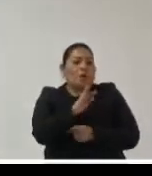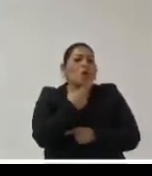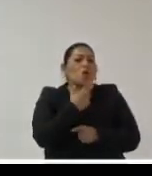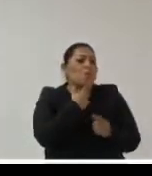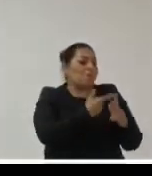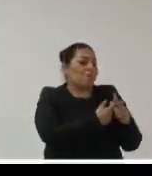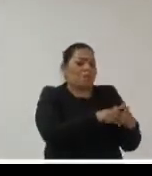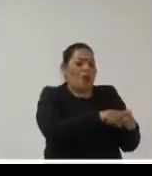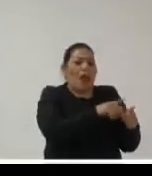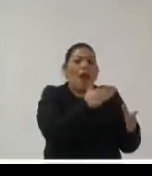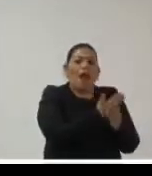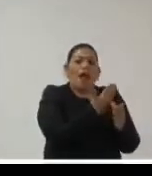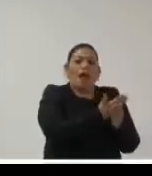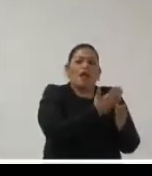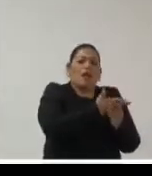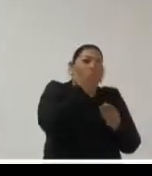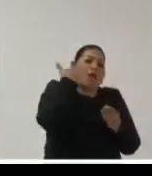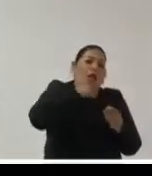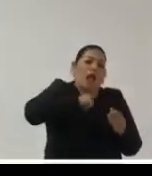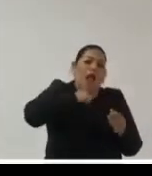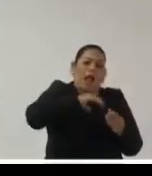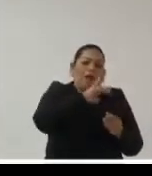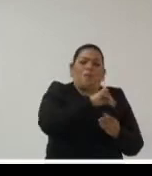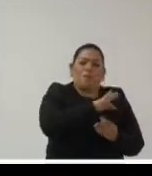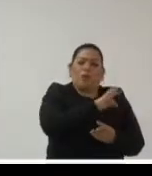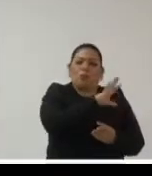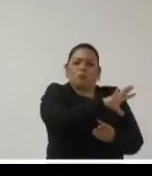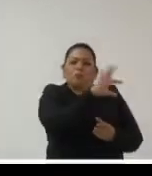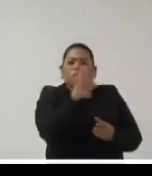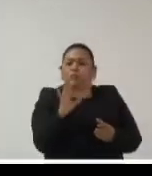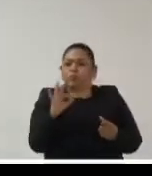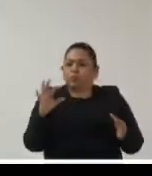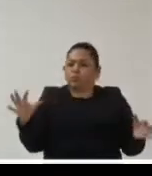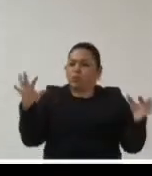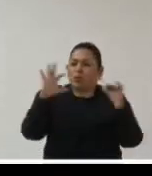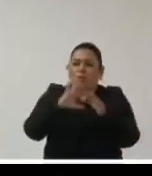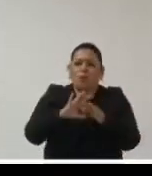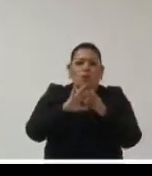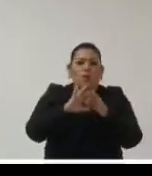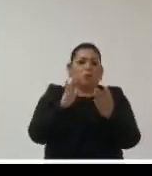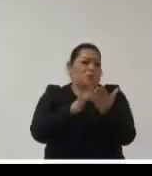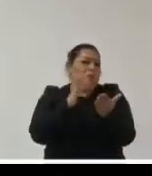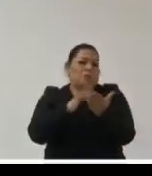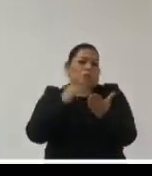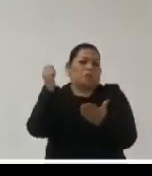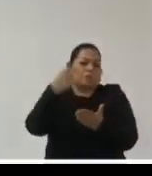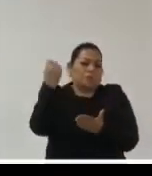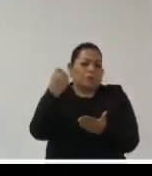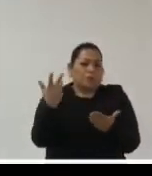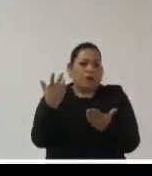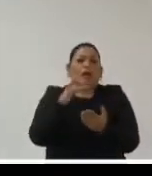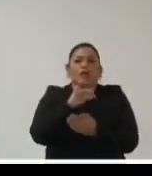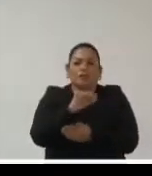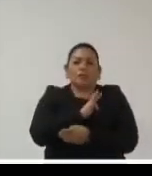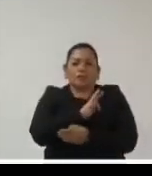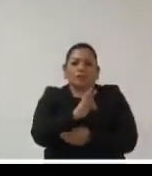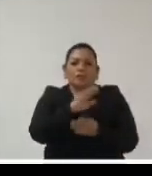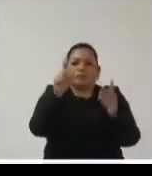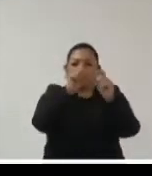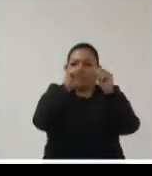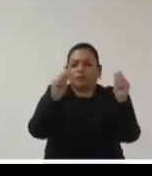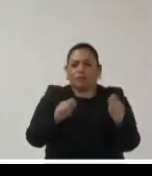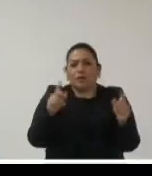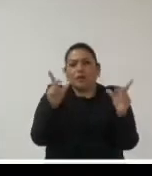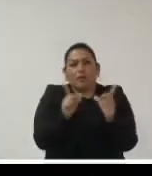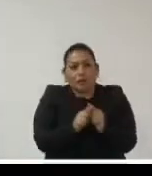los principios de la archivística para trabajar con ellos por un lado definitivamente la automatización va a ser una constante en el mundo de la